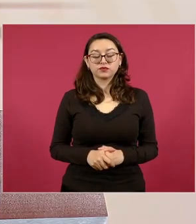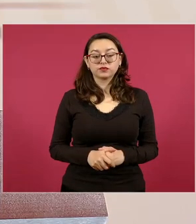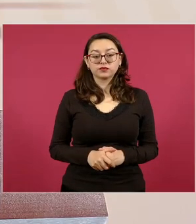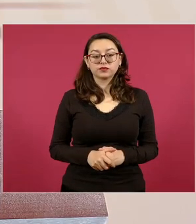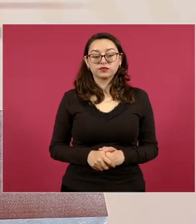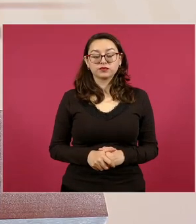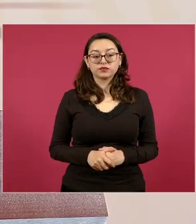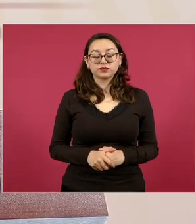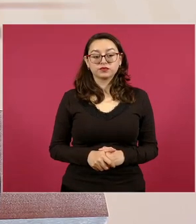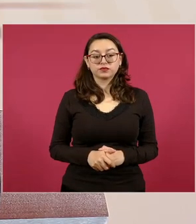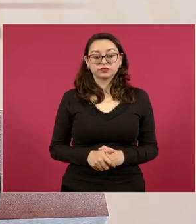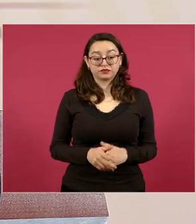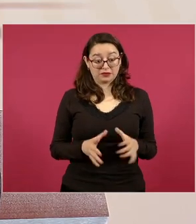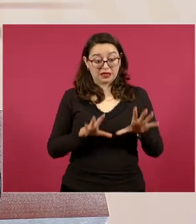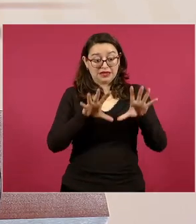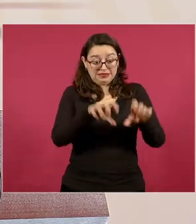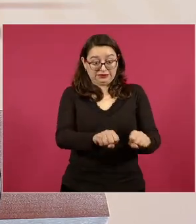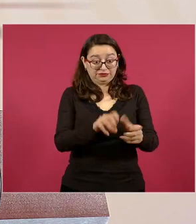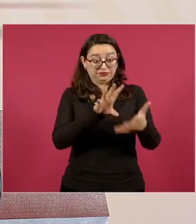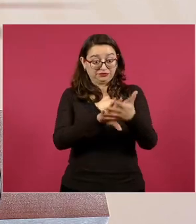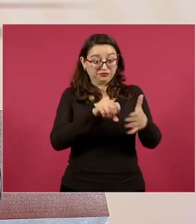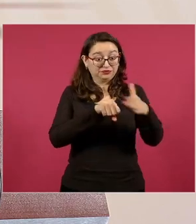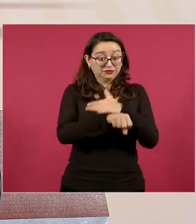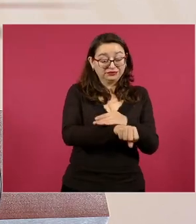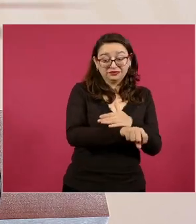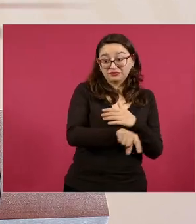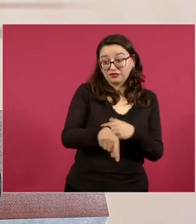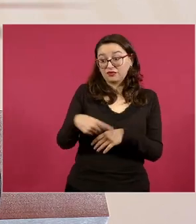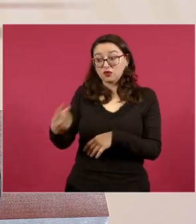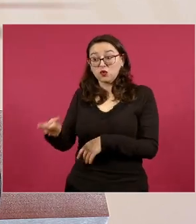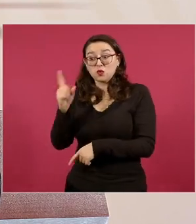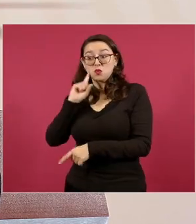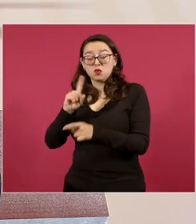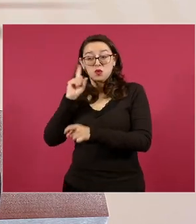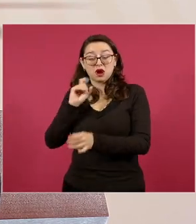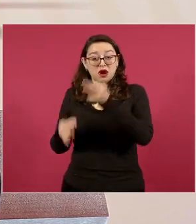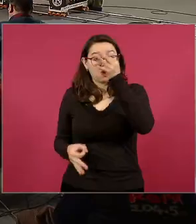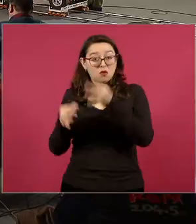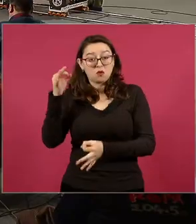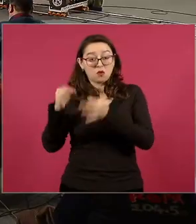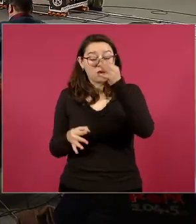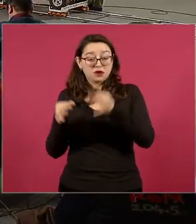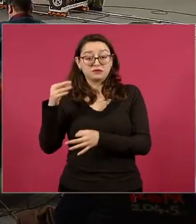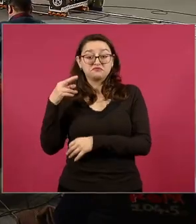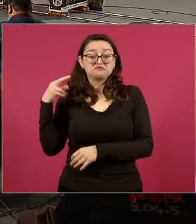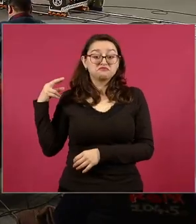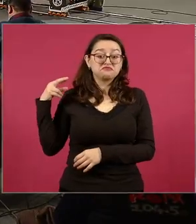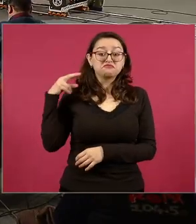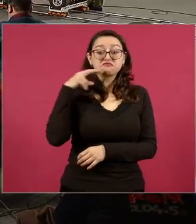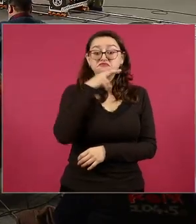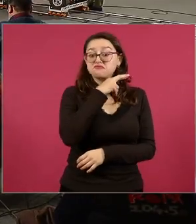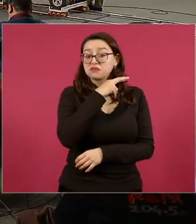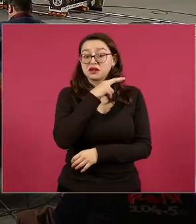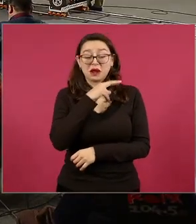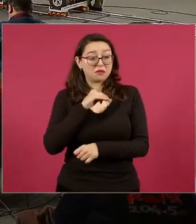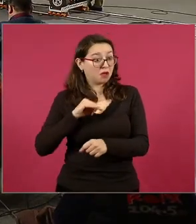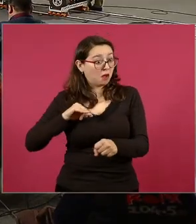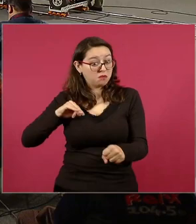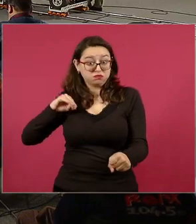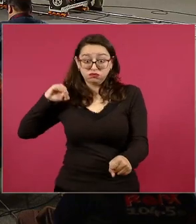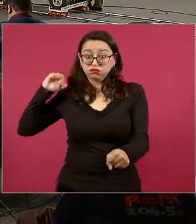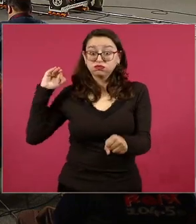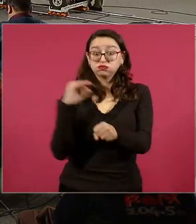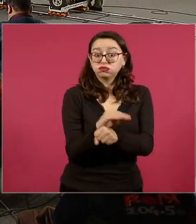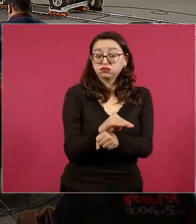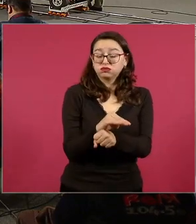y una juez casi al momento de la detención